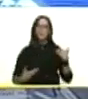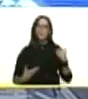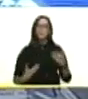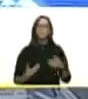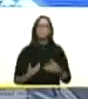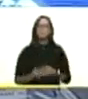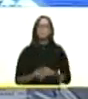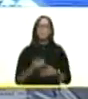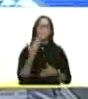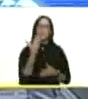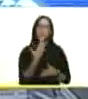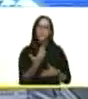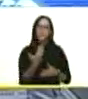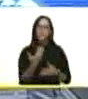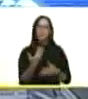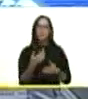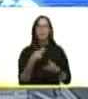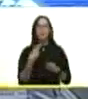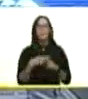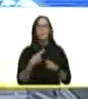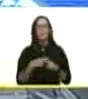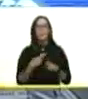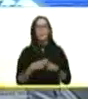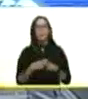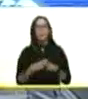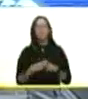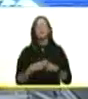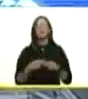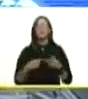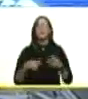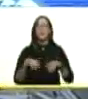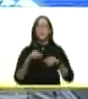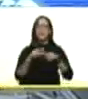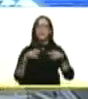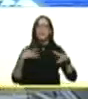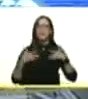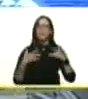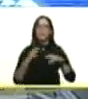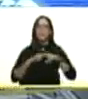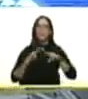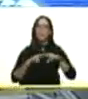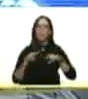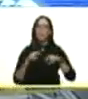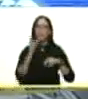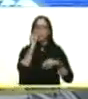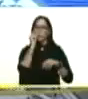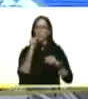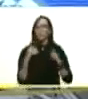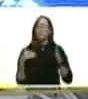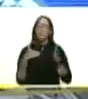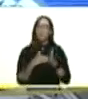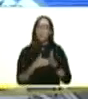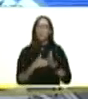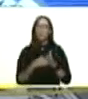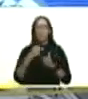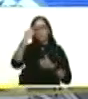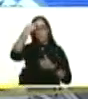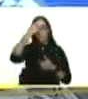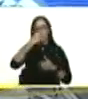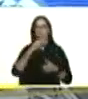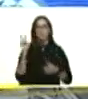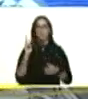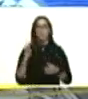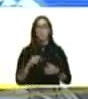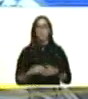afrontar los peligros y amenazas del fenómeno del niño contra la población venezolana